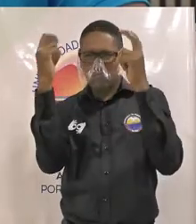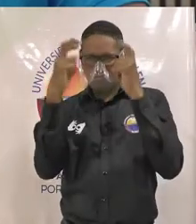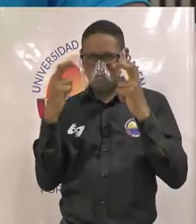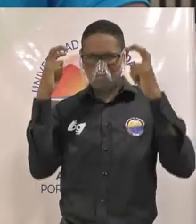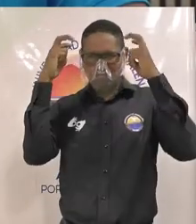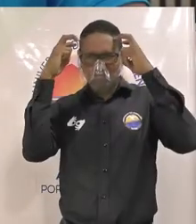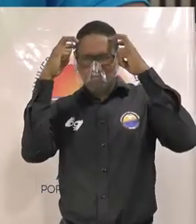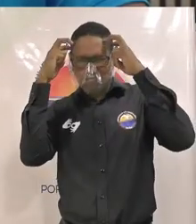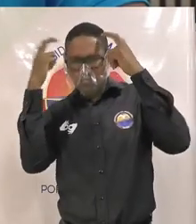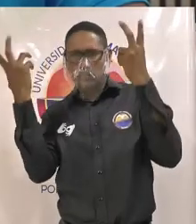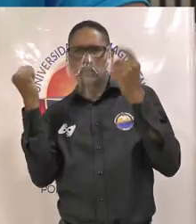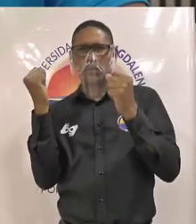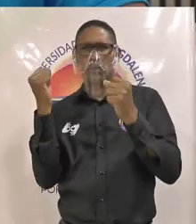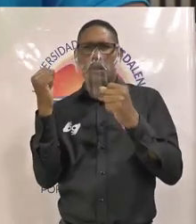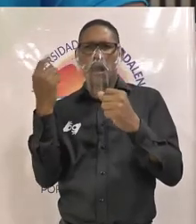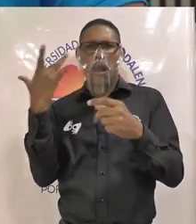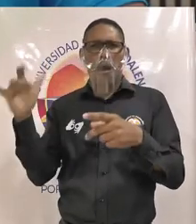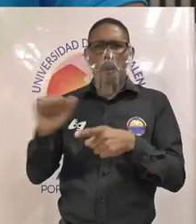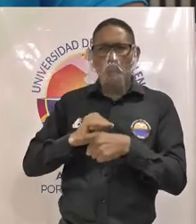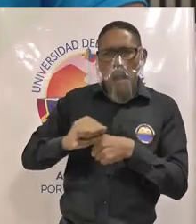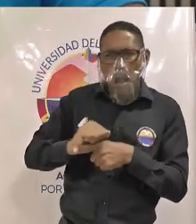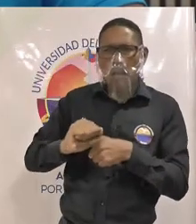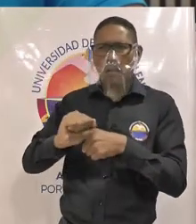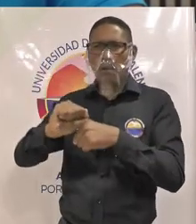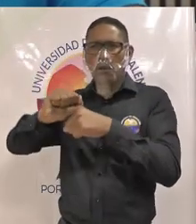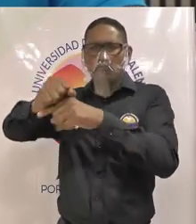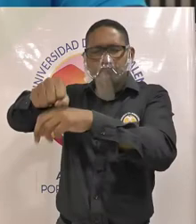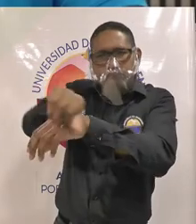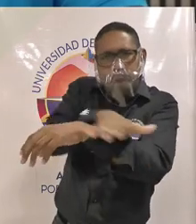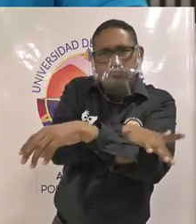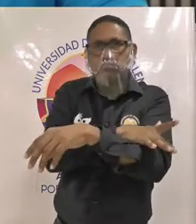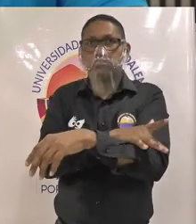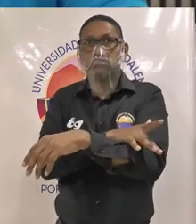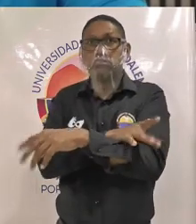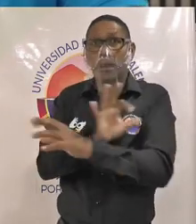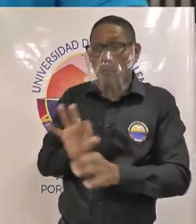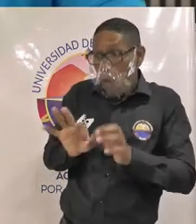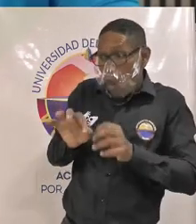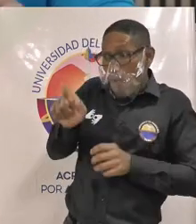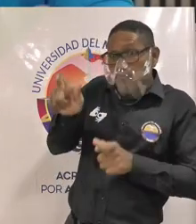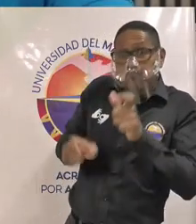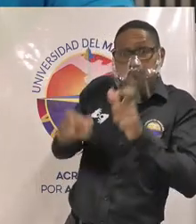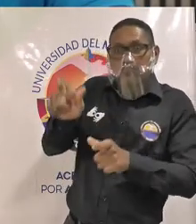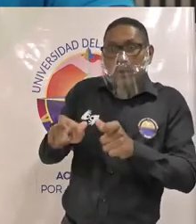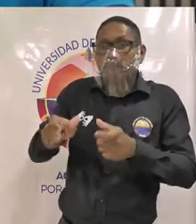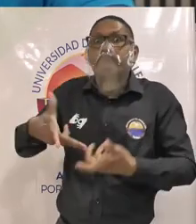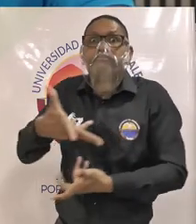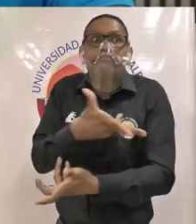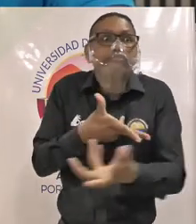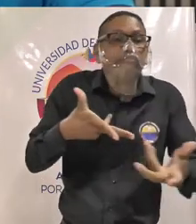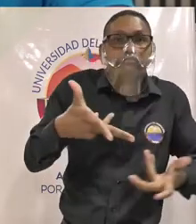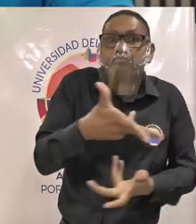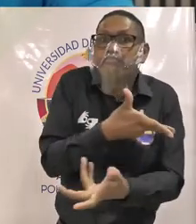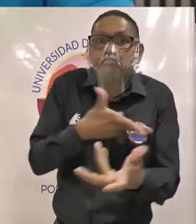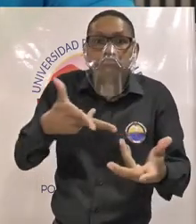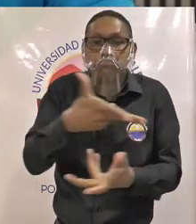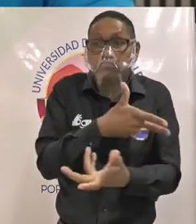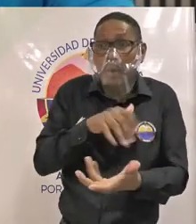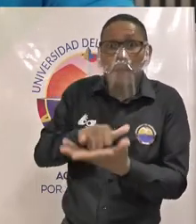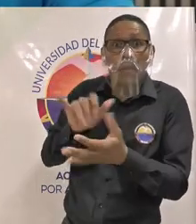afectivo y a lo práctico entendiendo que el sujeto debe interactuar el sujeto debe actuar